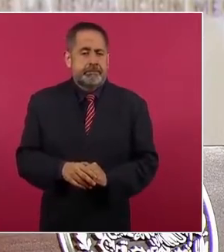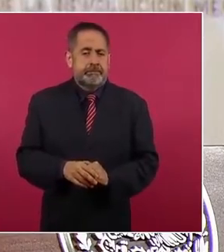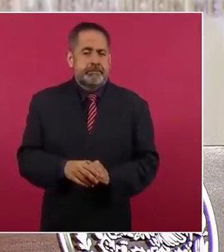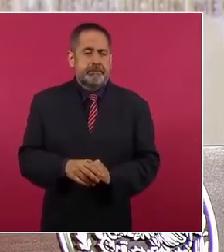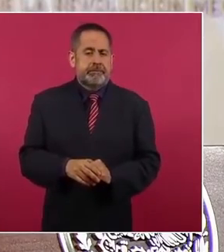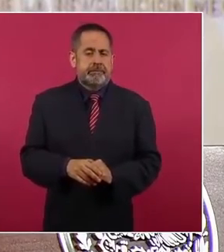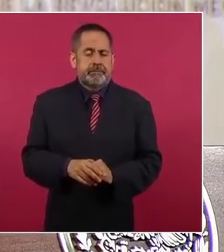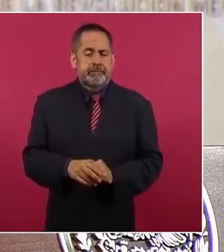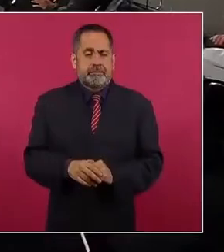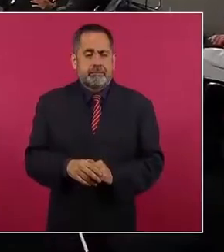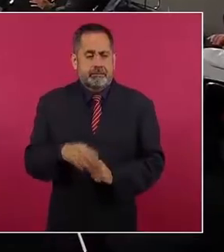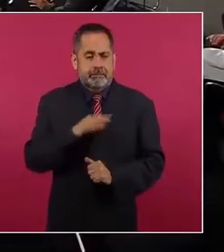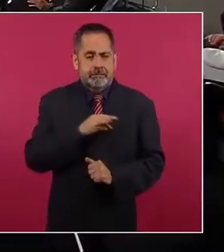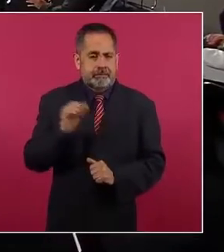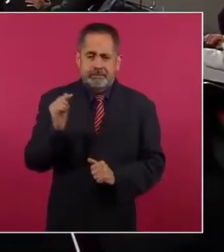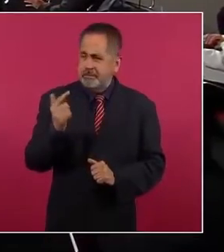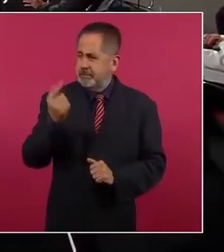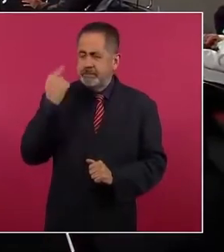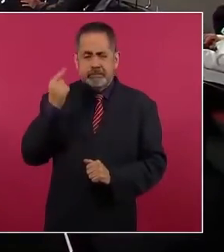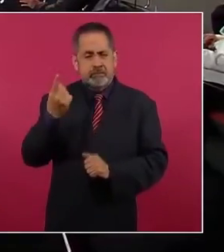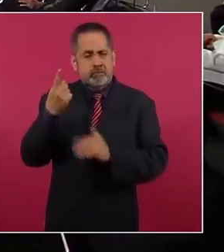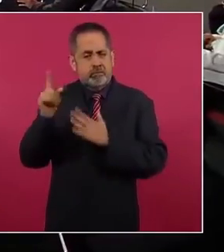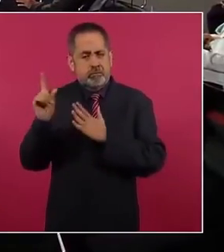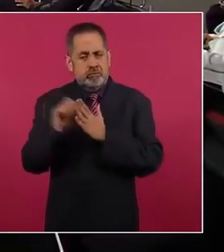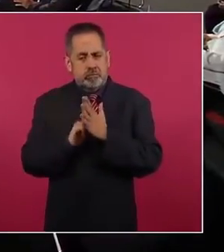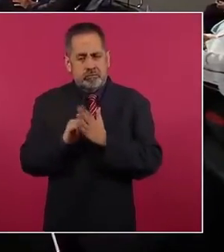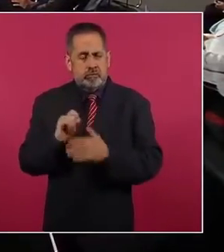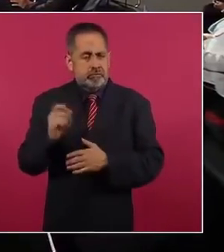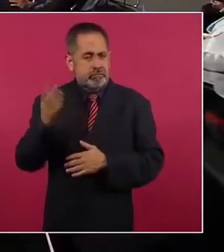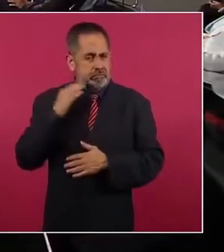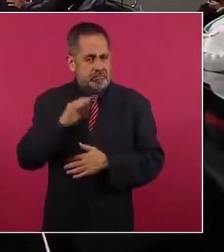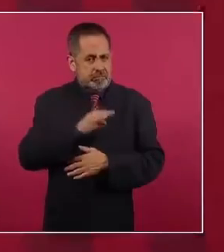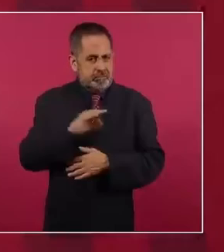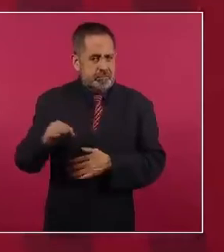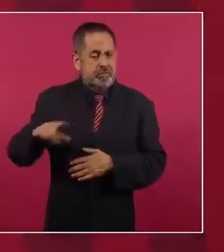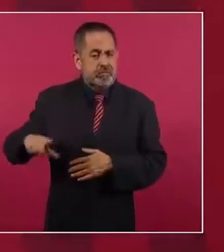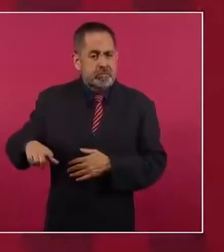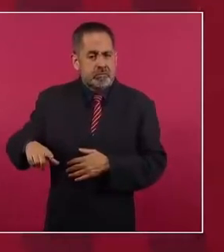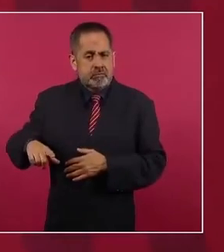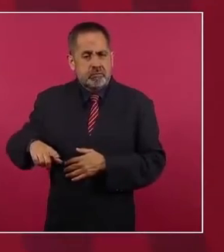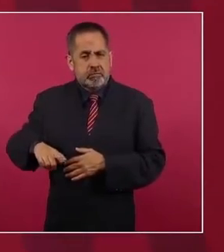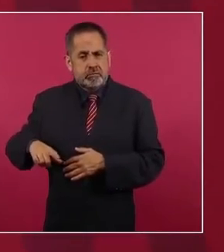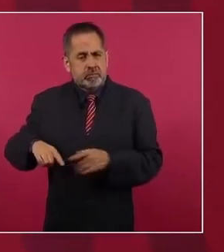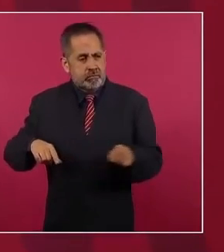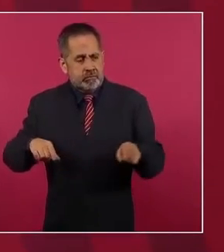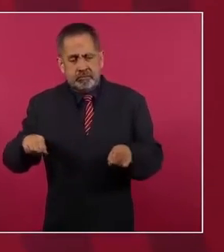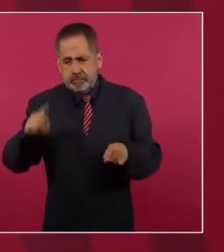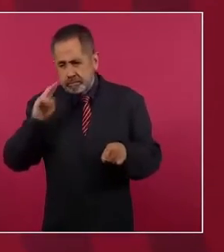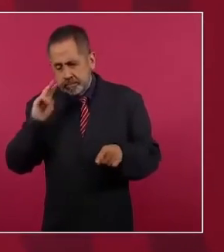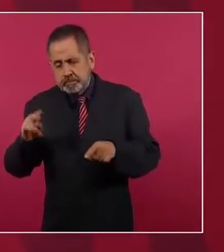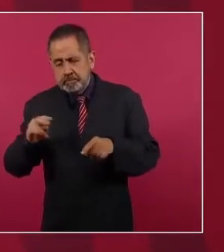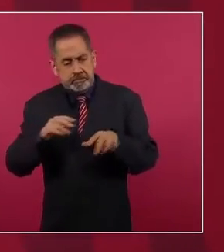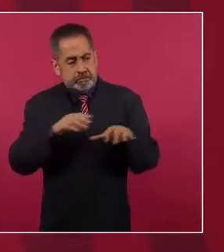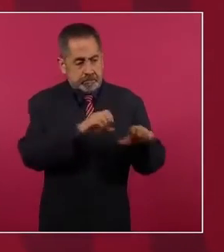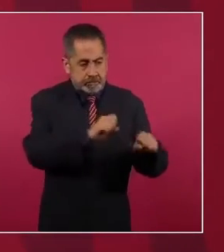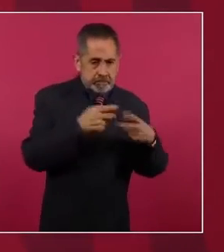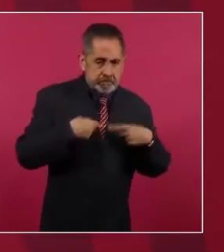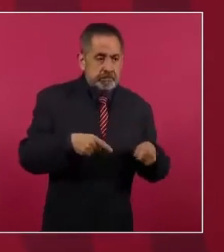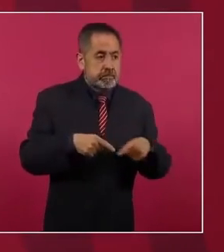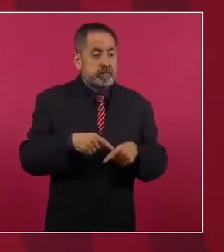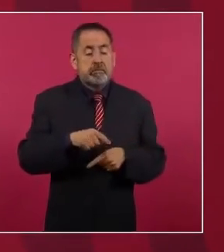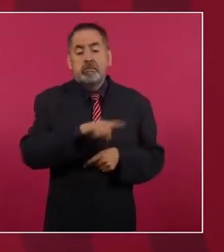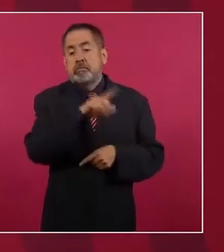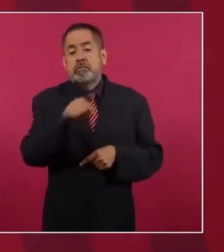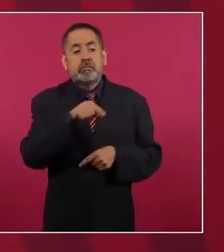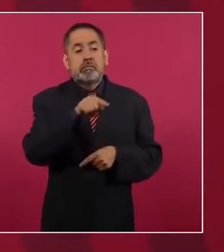Hace como un mes que hubieron las quemas de los carros, fue nota